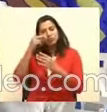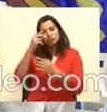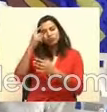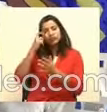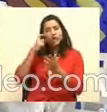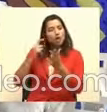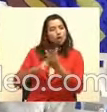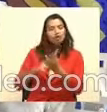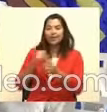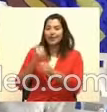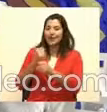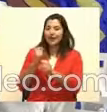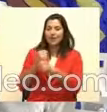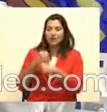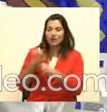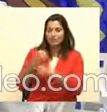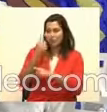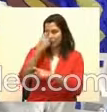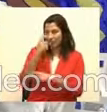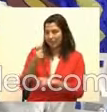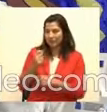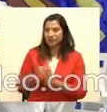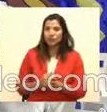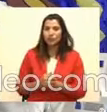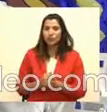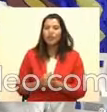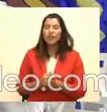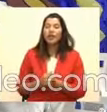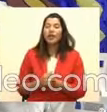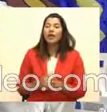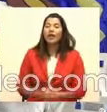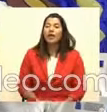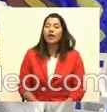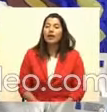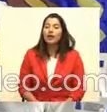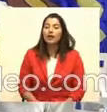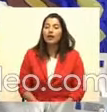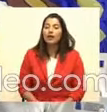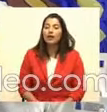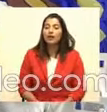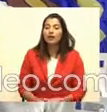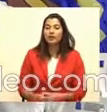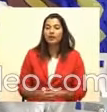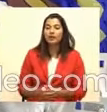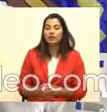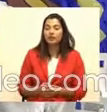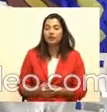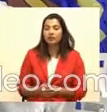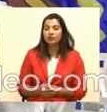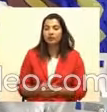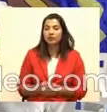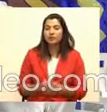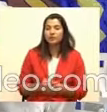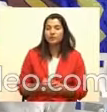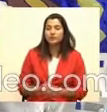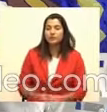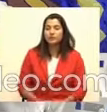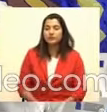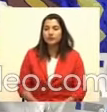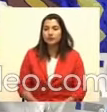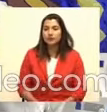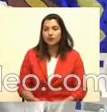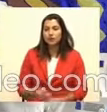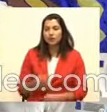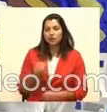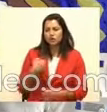programas que están haciendo. Casualmente, con varios, y yo lo digo así, colegas con discapacidad que tengo, hace